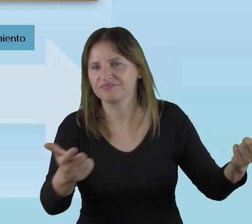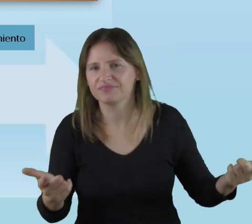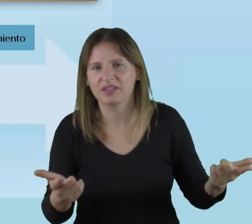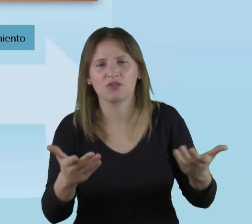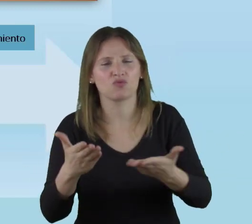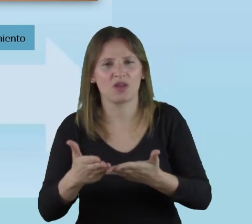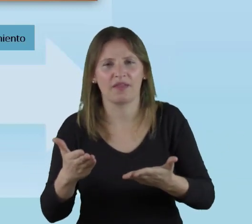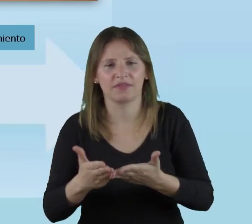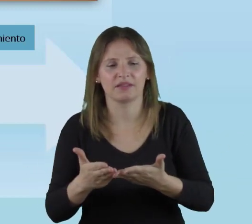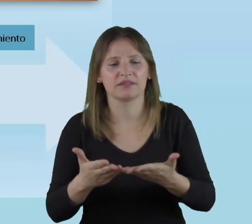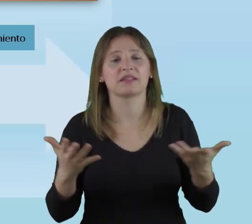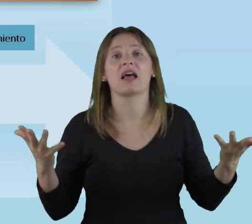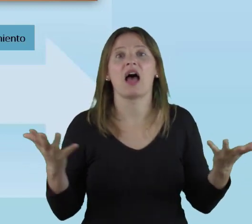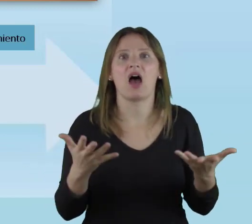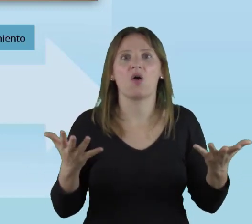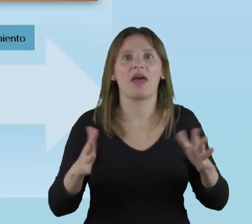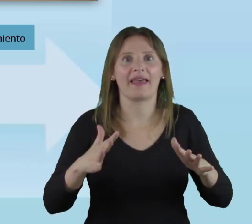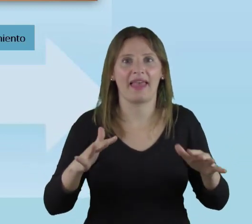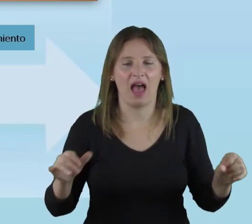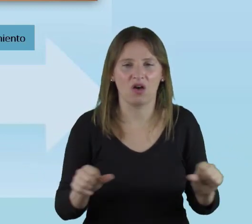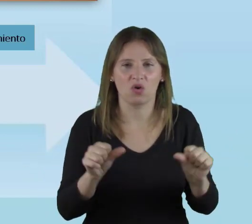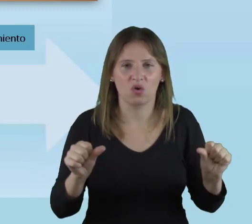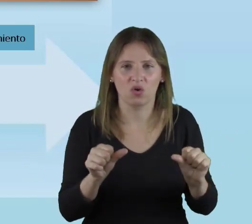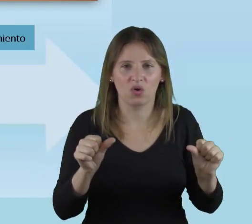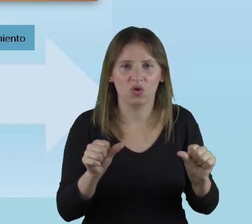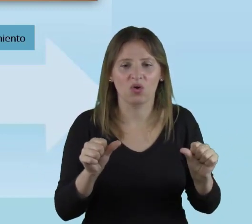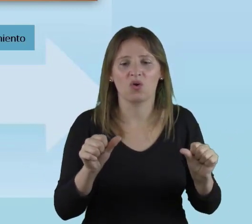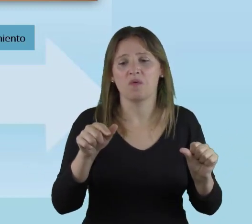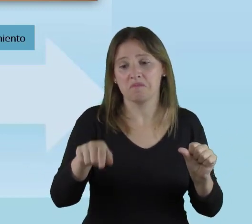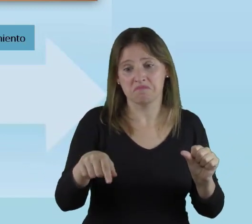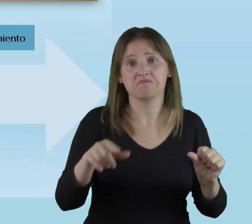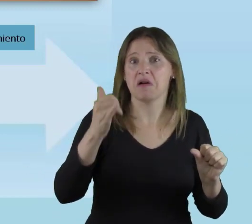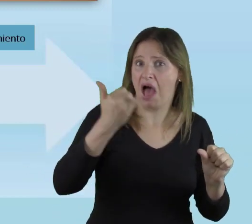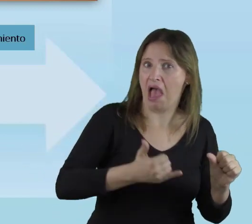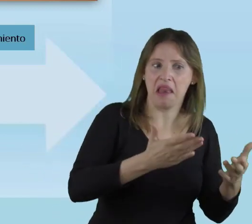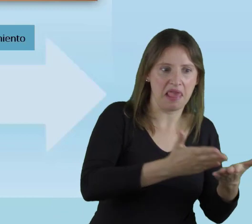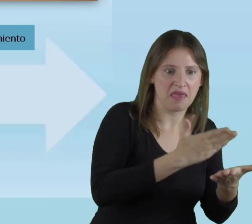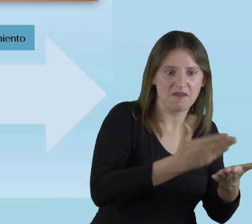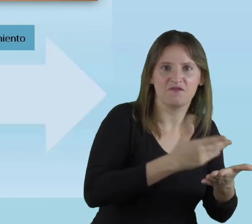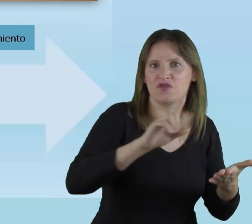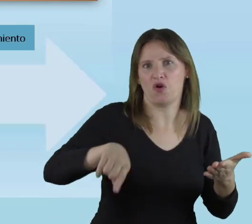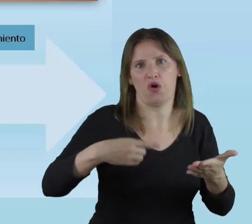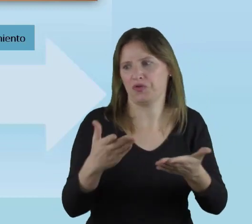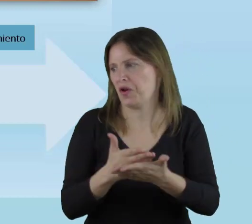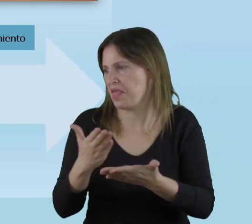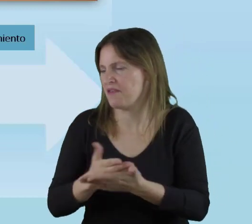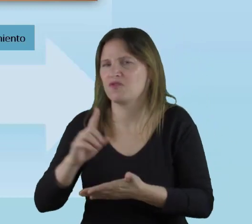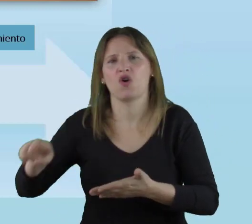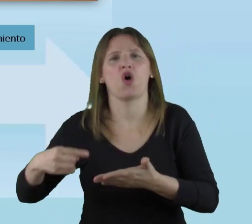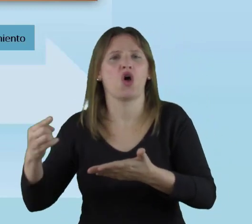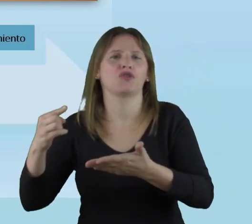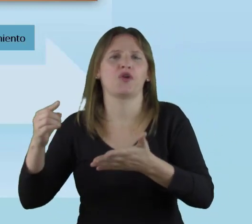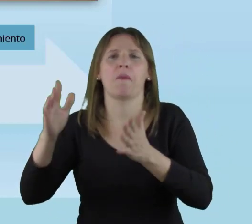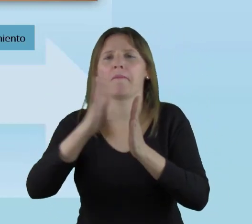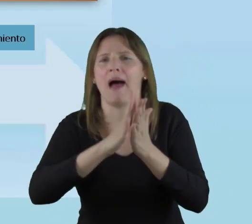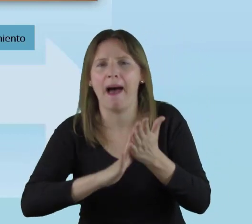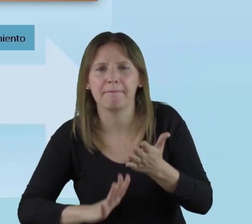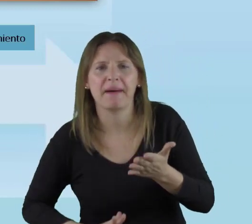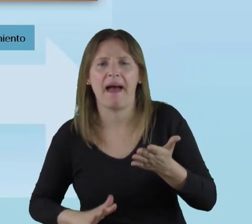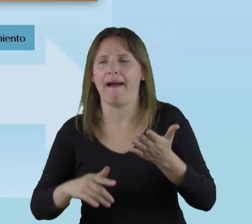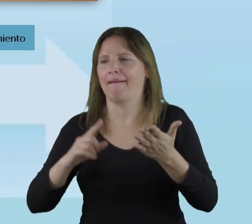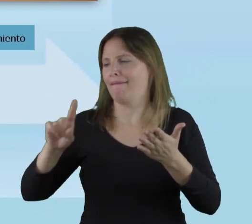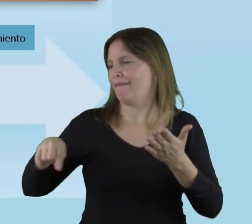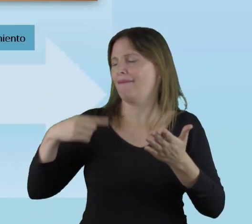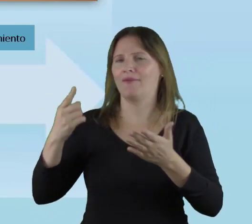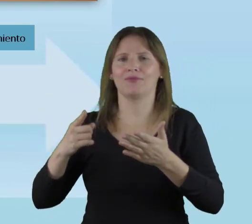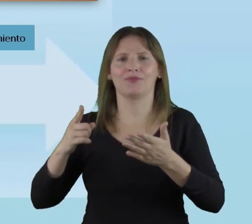facilitar poder llegar a todos los estudiantes. Ok, ¿ahora qué voy a hacer? Voy a hacer esto, sí. Pero acá tengo este libro, acá tengo el otro, acá tengo